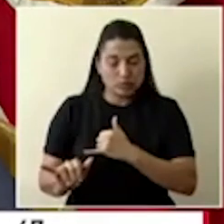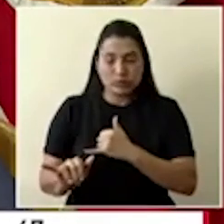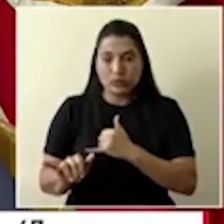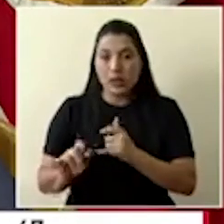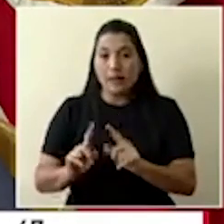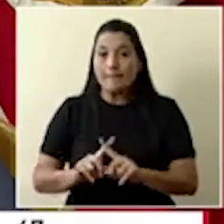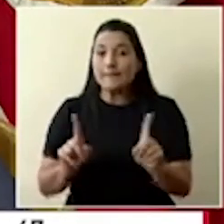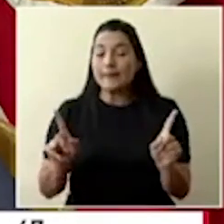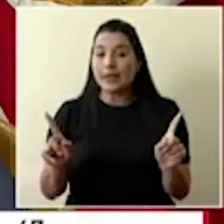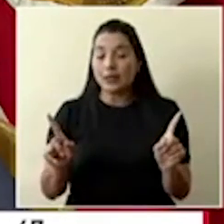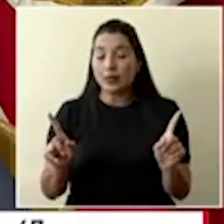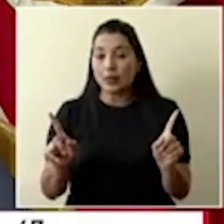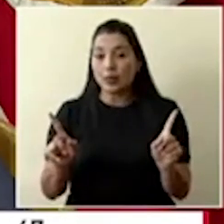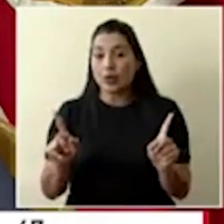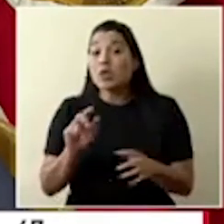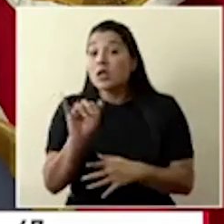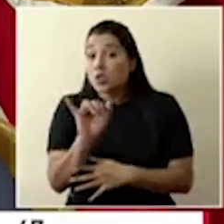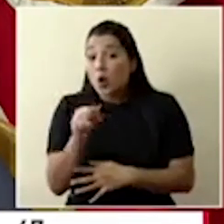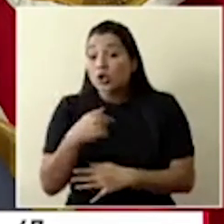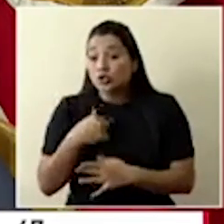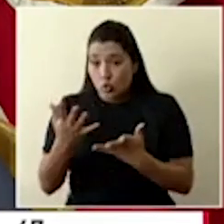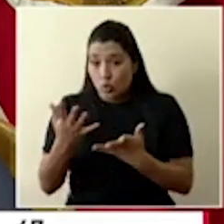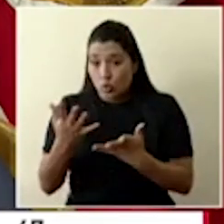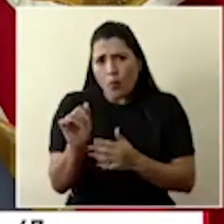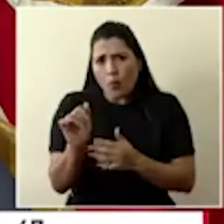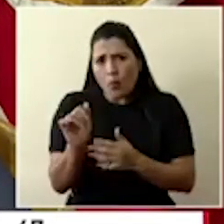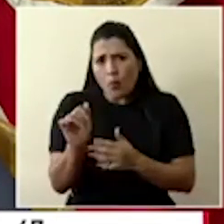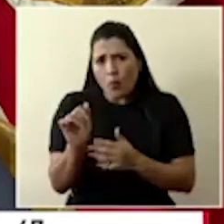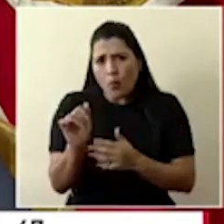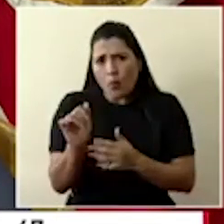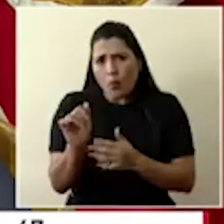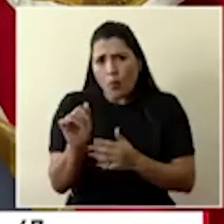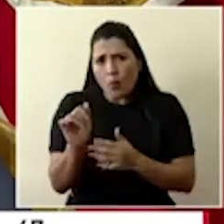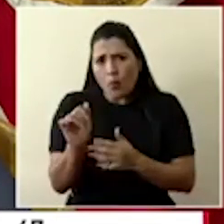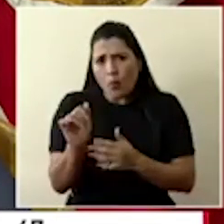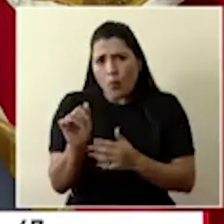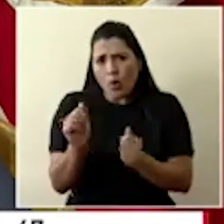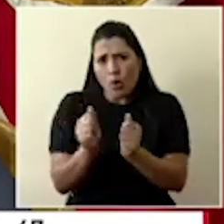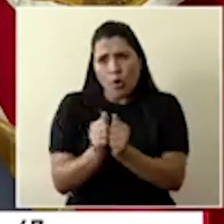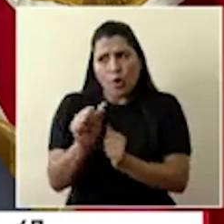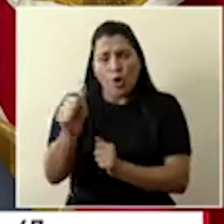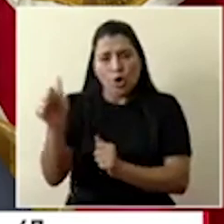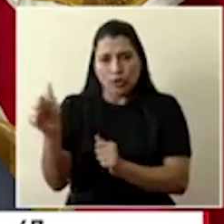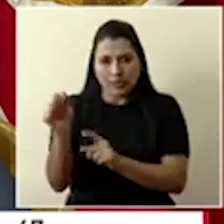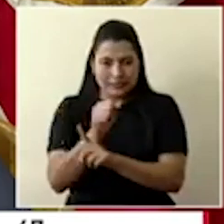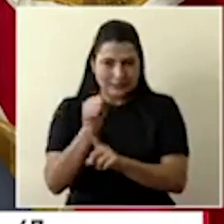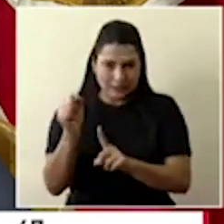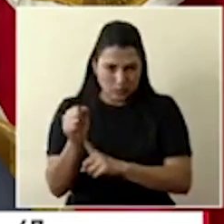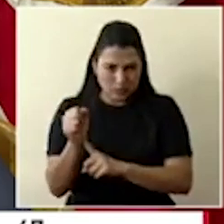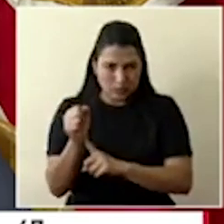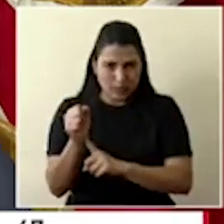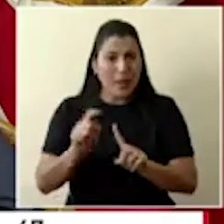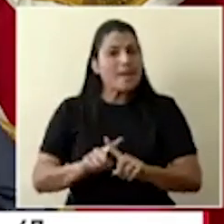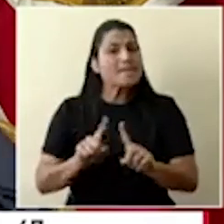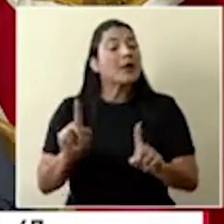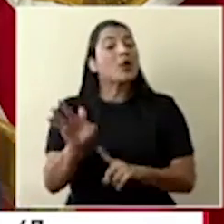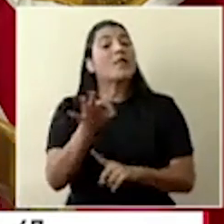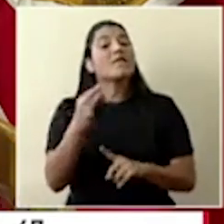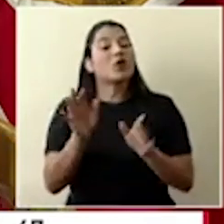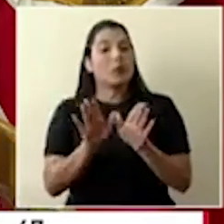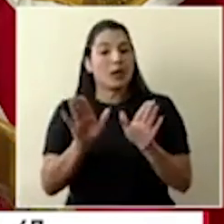pero igual lo vamos a revisar como lo hemos hecho con otras situaciones. Pero a manera general,